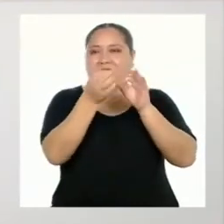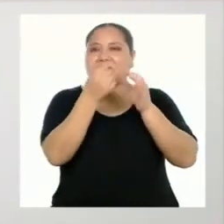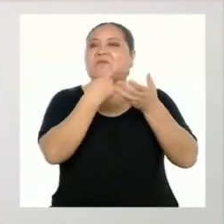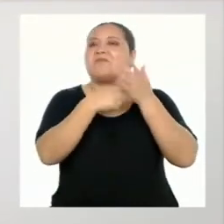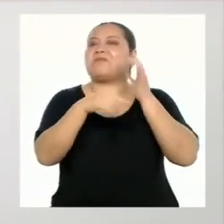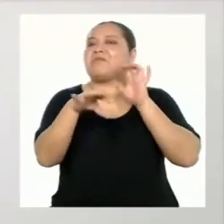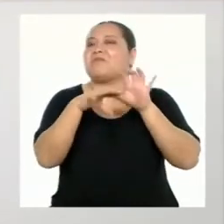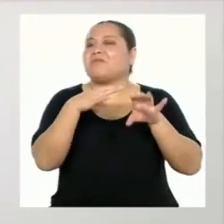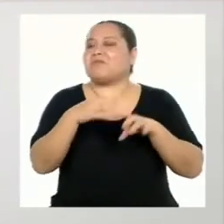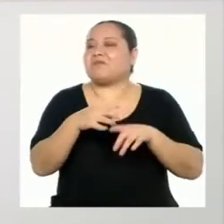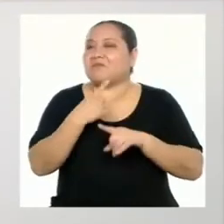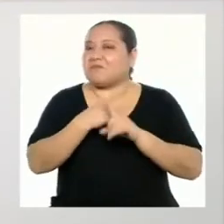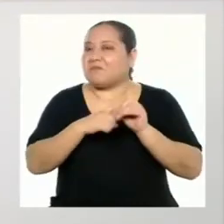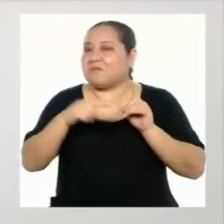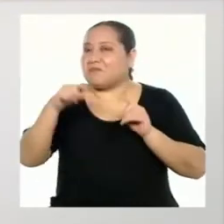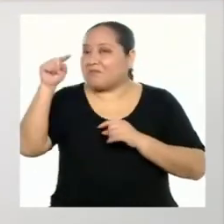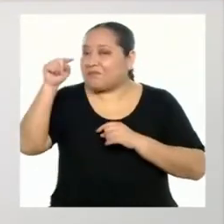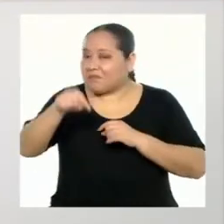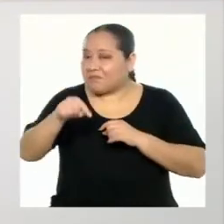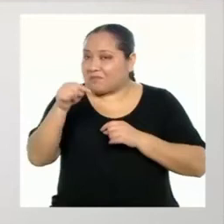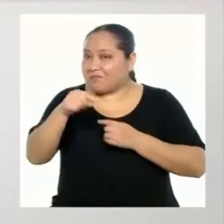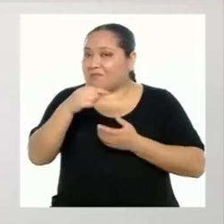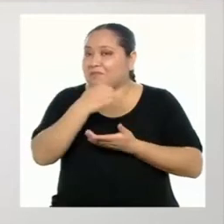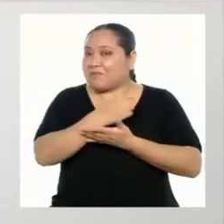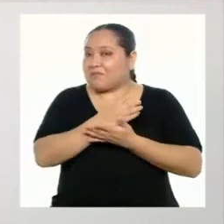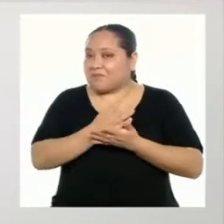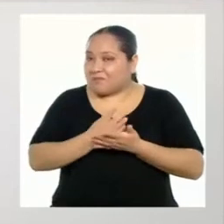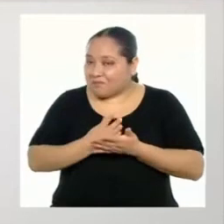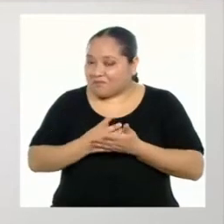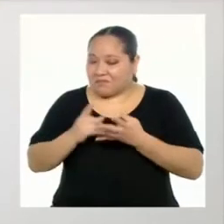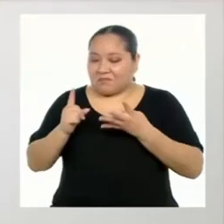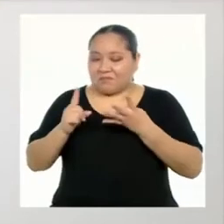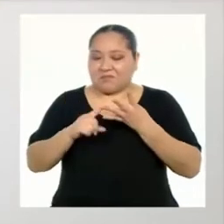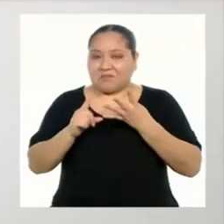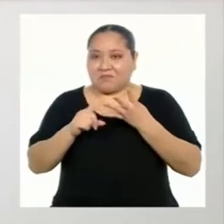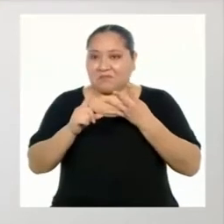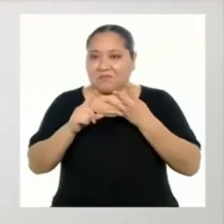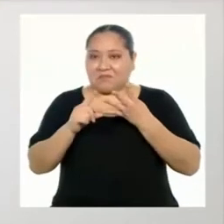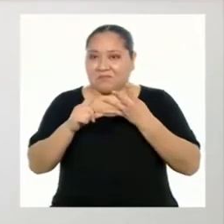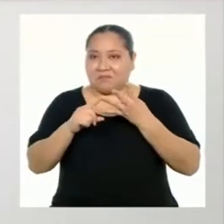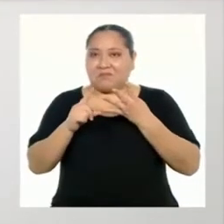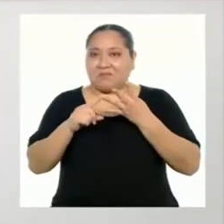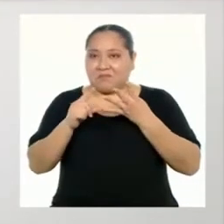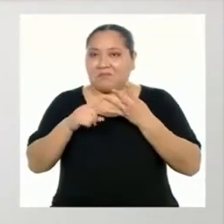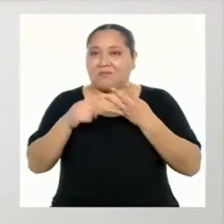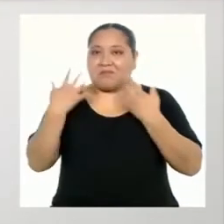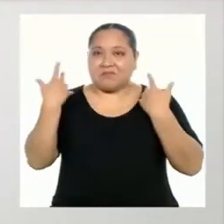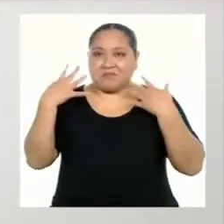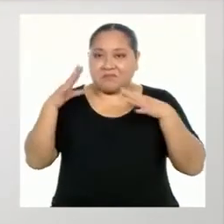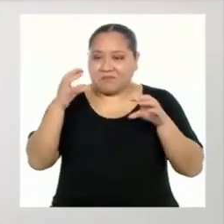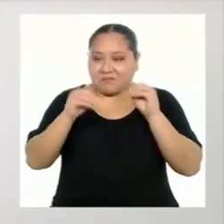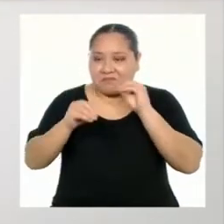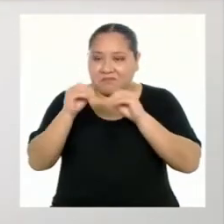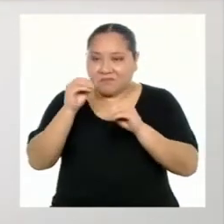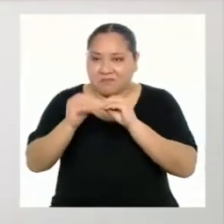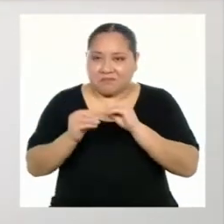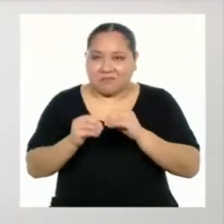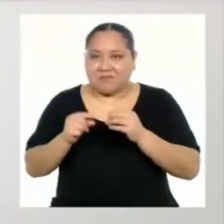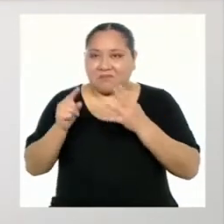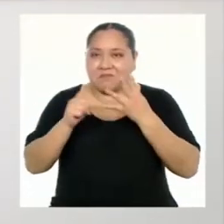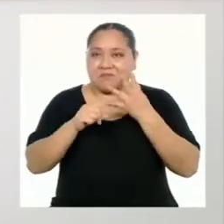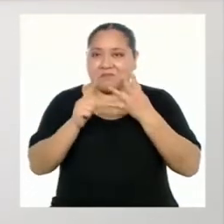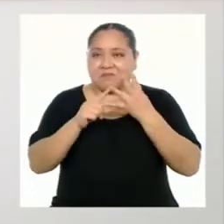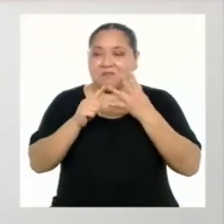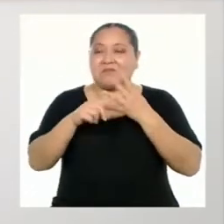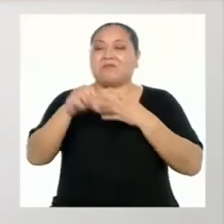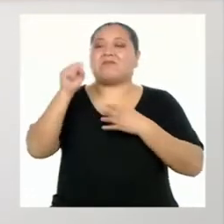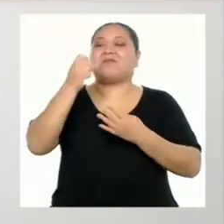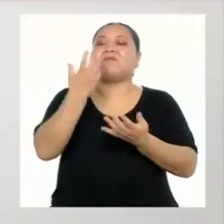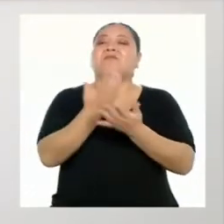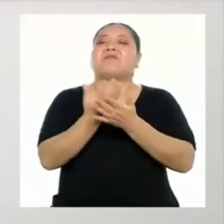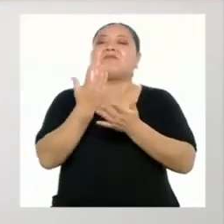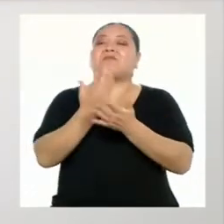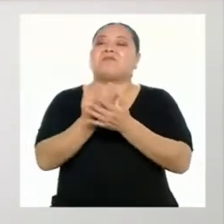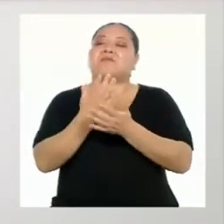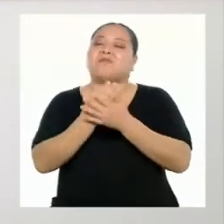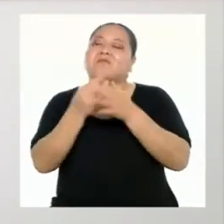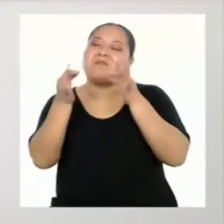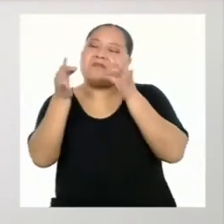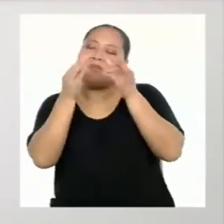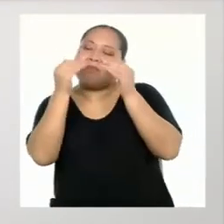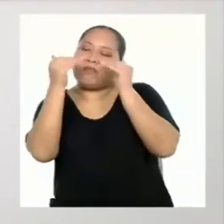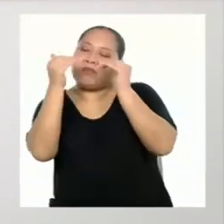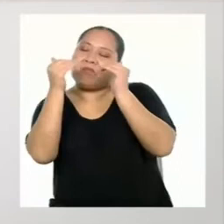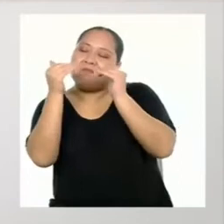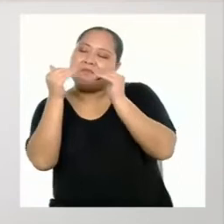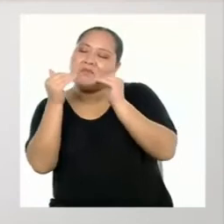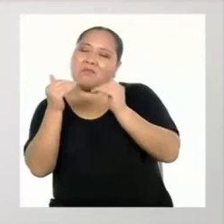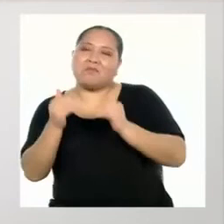debemos hacer, pero es en este paso, en la ejecución del plan, donde debemos asegurar los detalles.